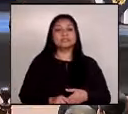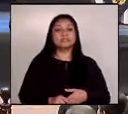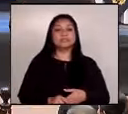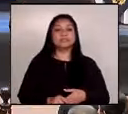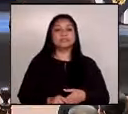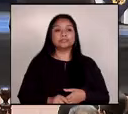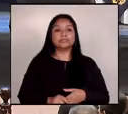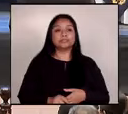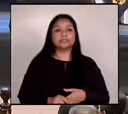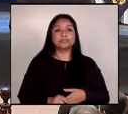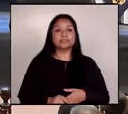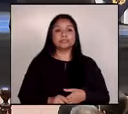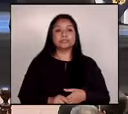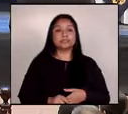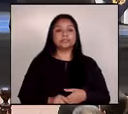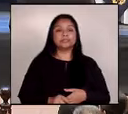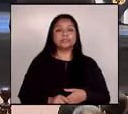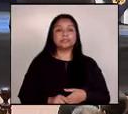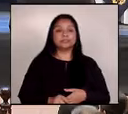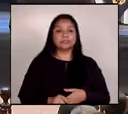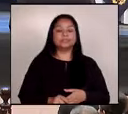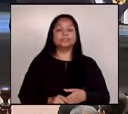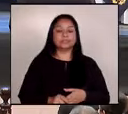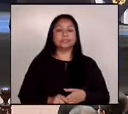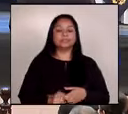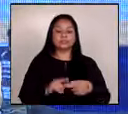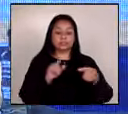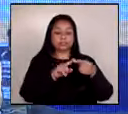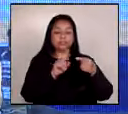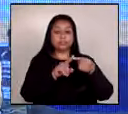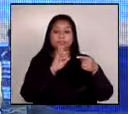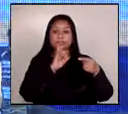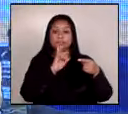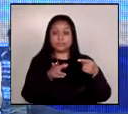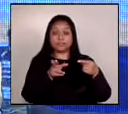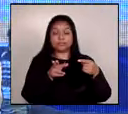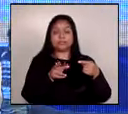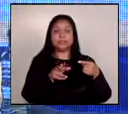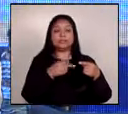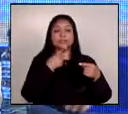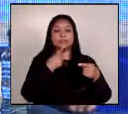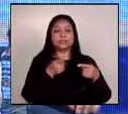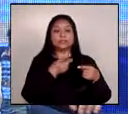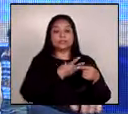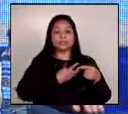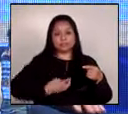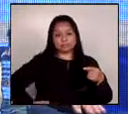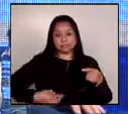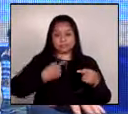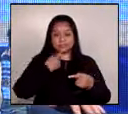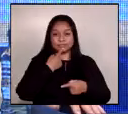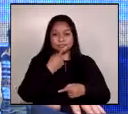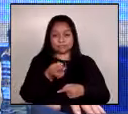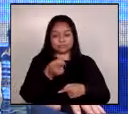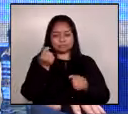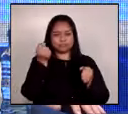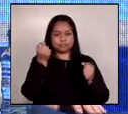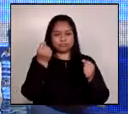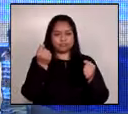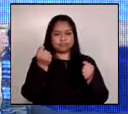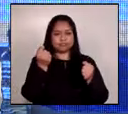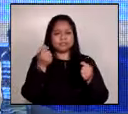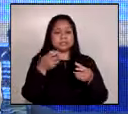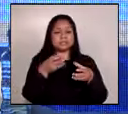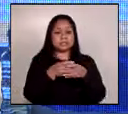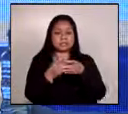muchas gracias en cuanto a la primera pregunta como el presidente indicó en su discurso la